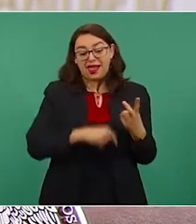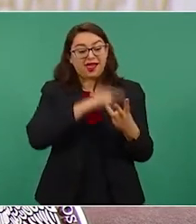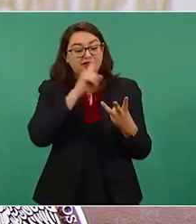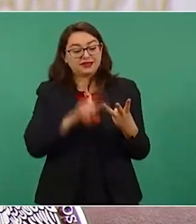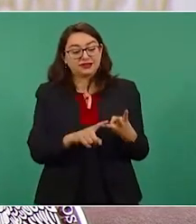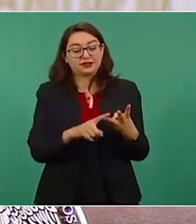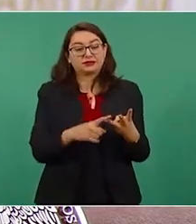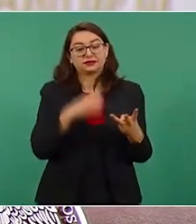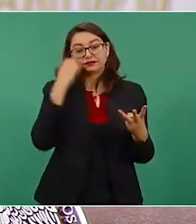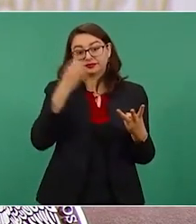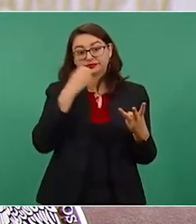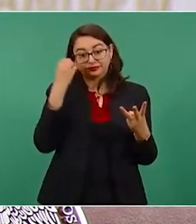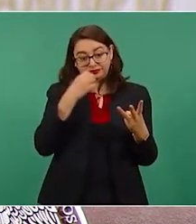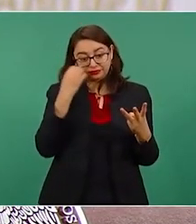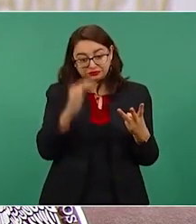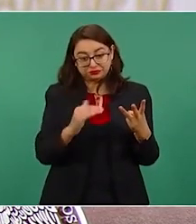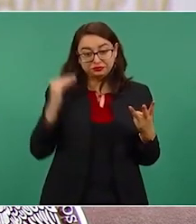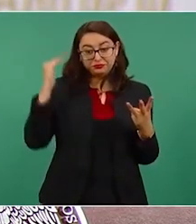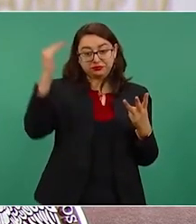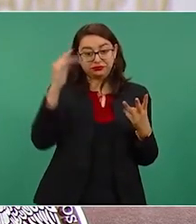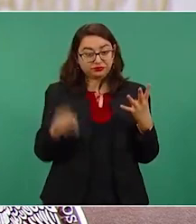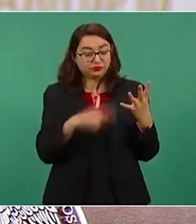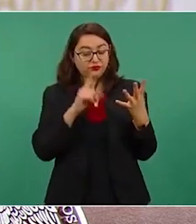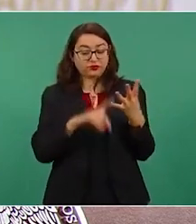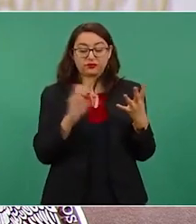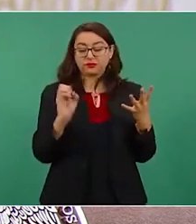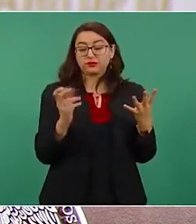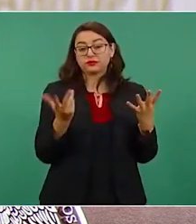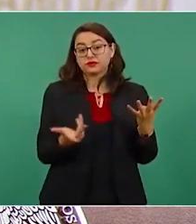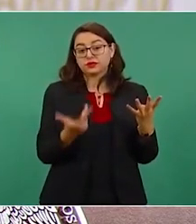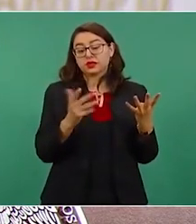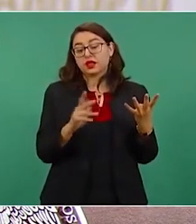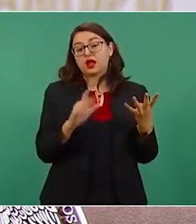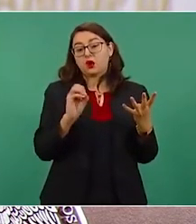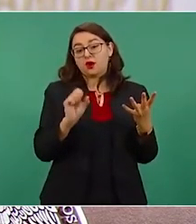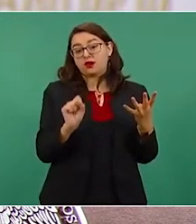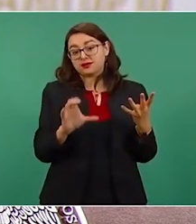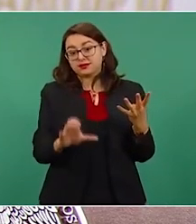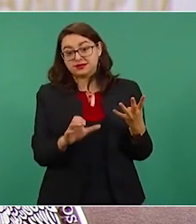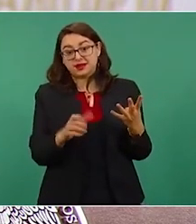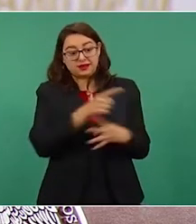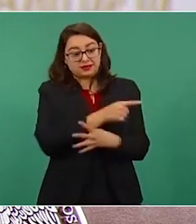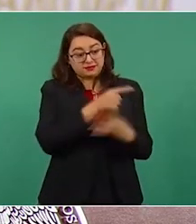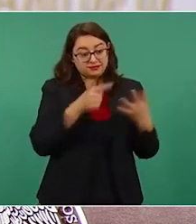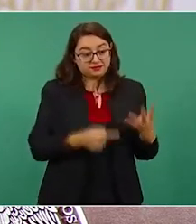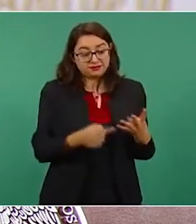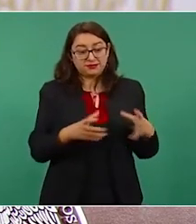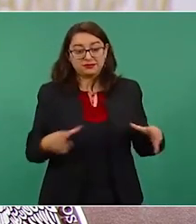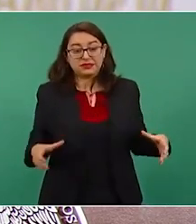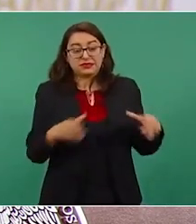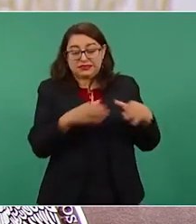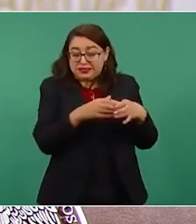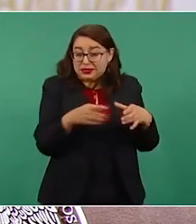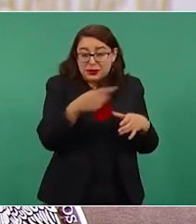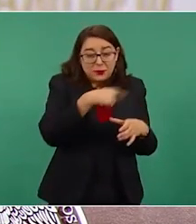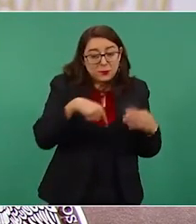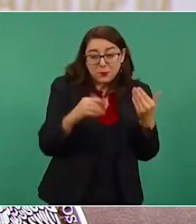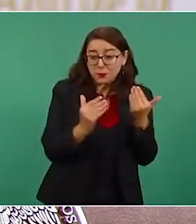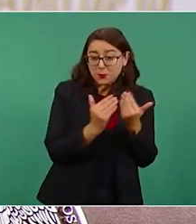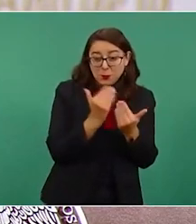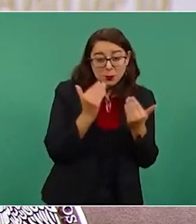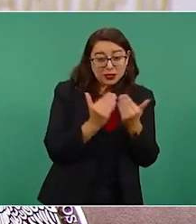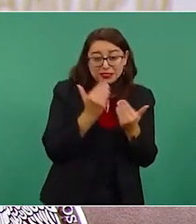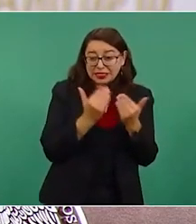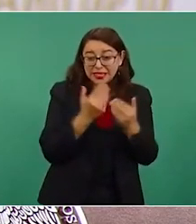académicos, organizaciones no gubernamentales, que en casi todos tienen animadversión hacia el gobierno del